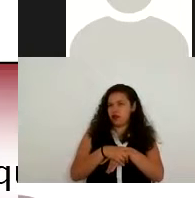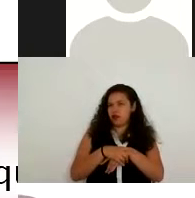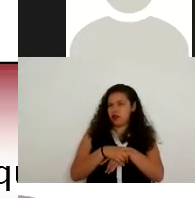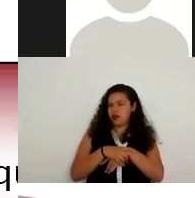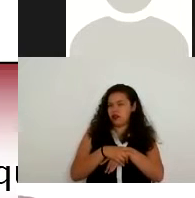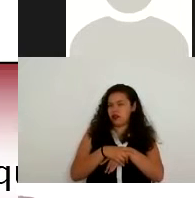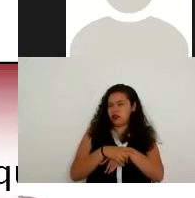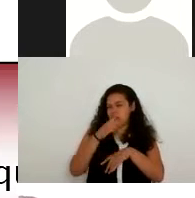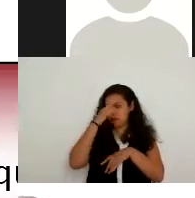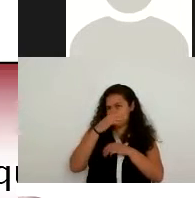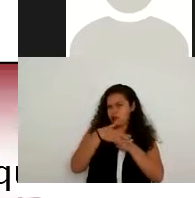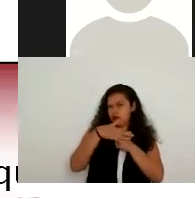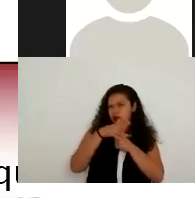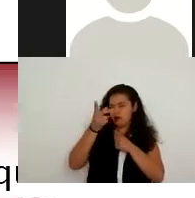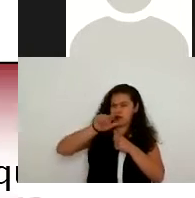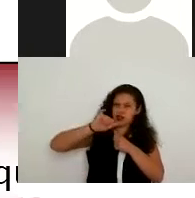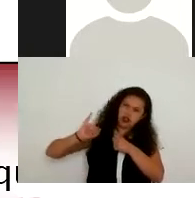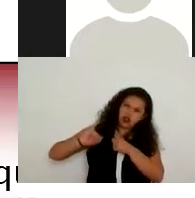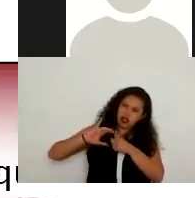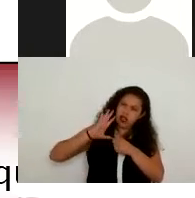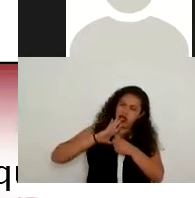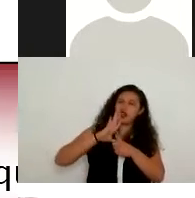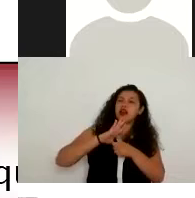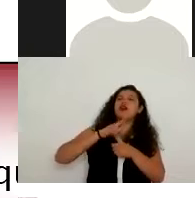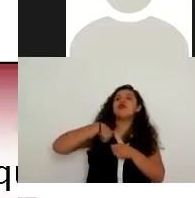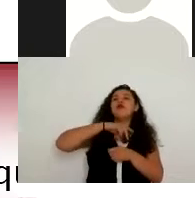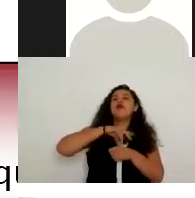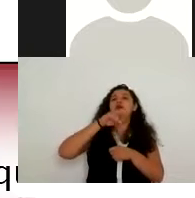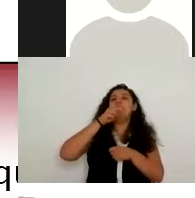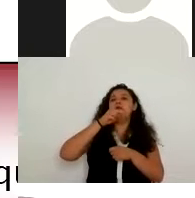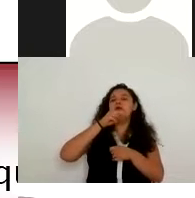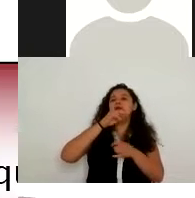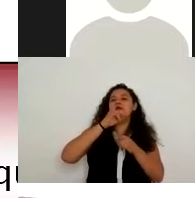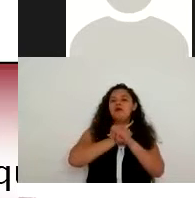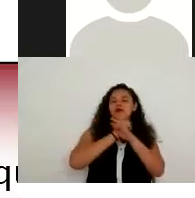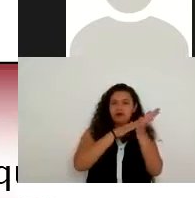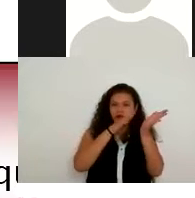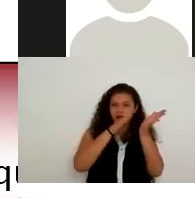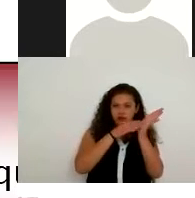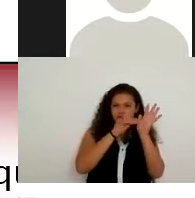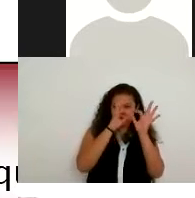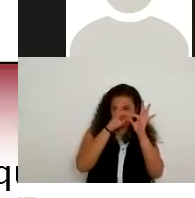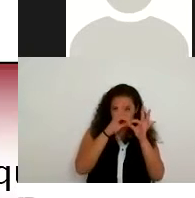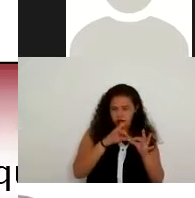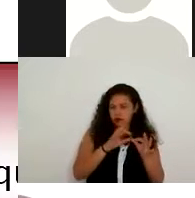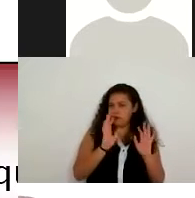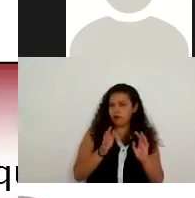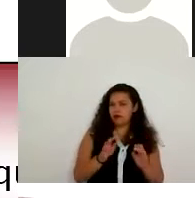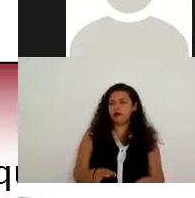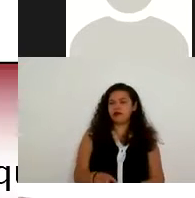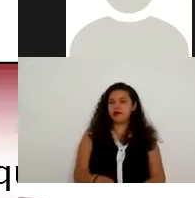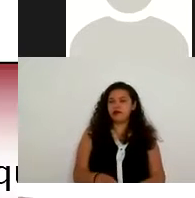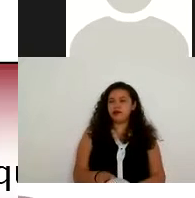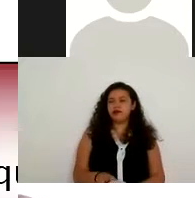adelante también veremos y entonces nos piden que nosotros rectificemos un dato que ya no está preciso entonces identificar quién